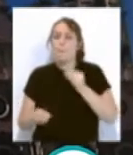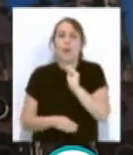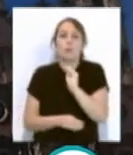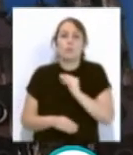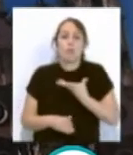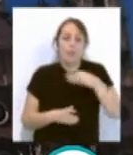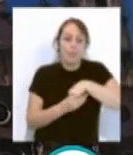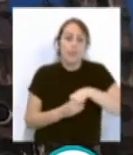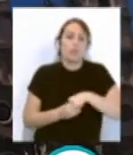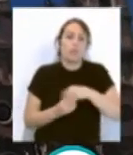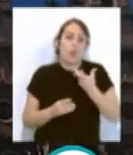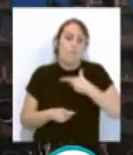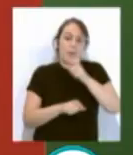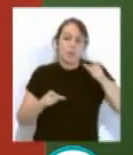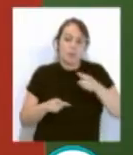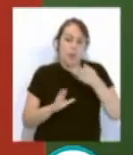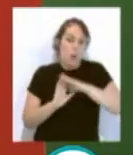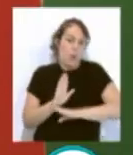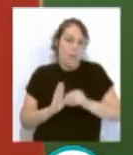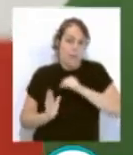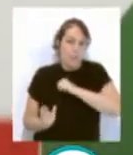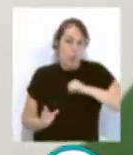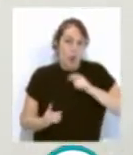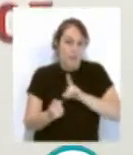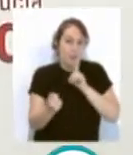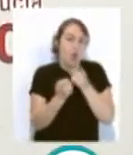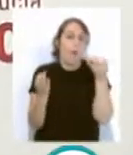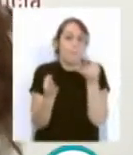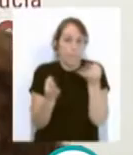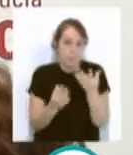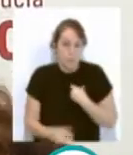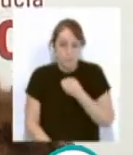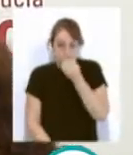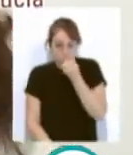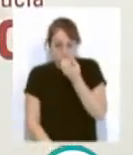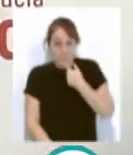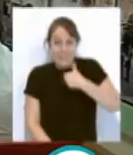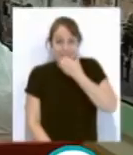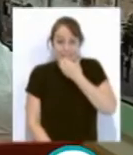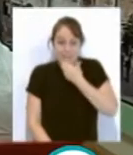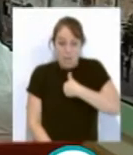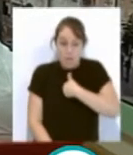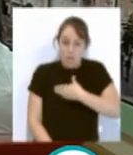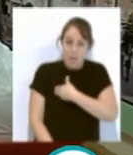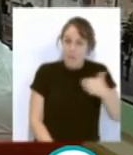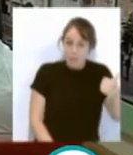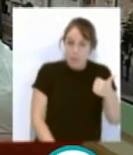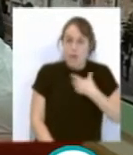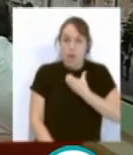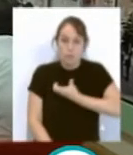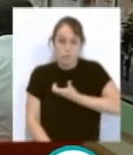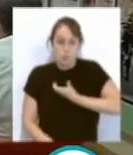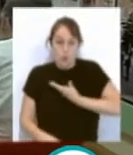de los programas individuales de atención. Según el Partido Socialista, si se quitan las competencias asumidas por los